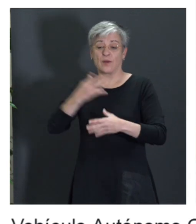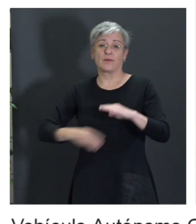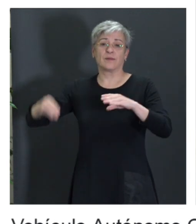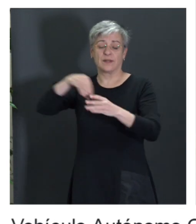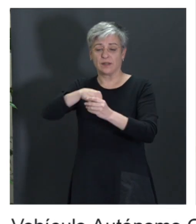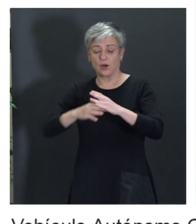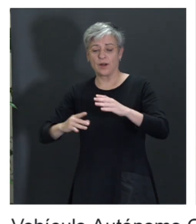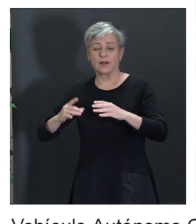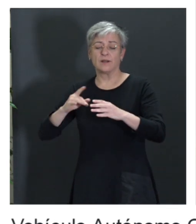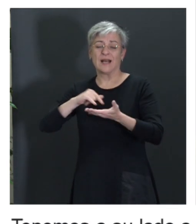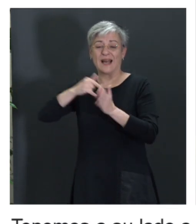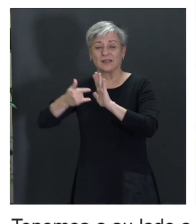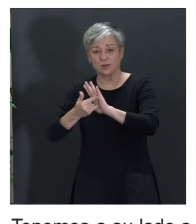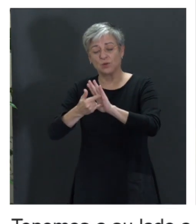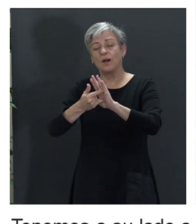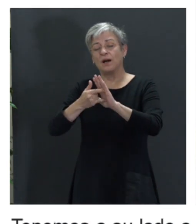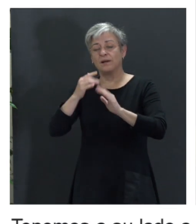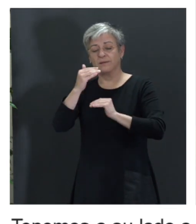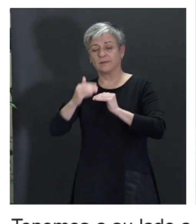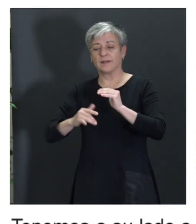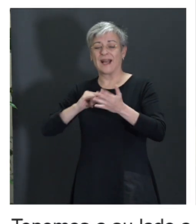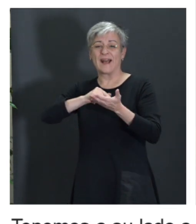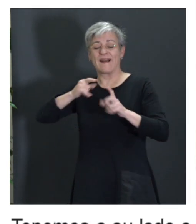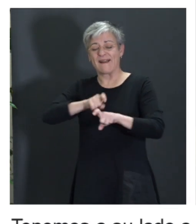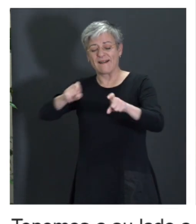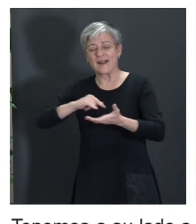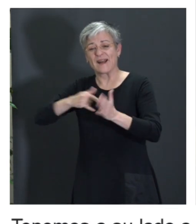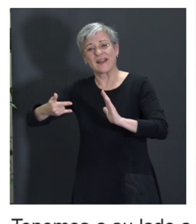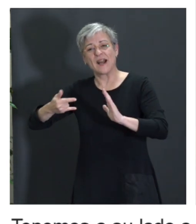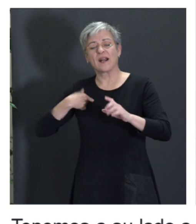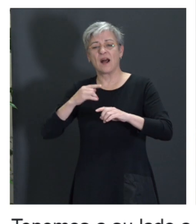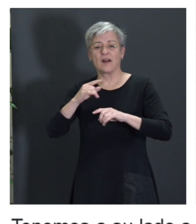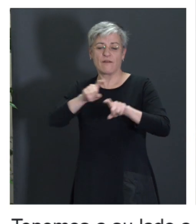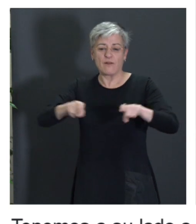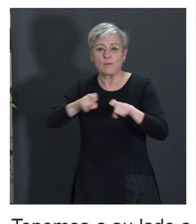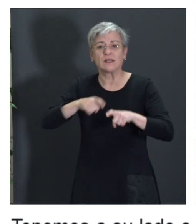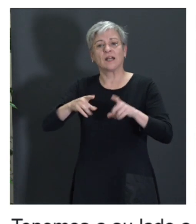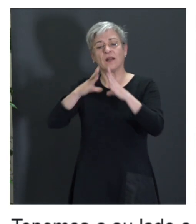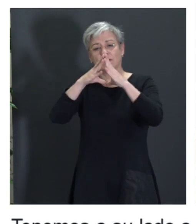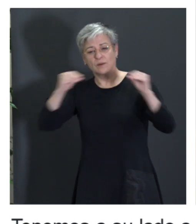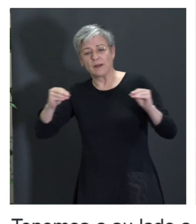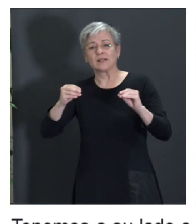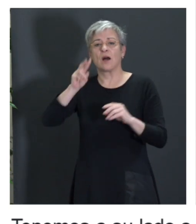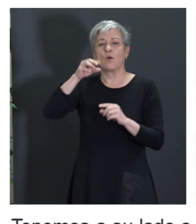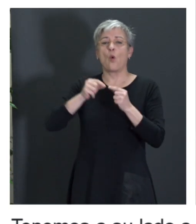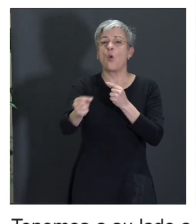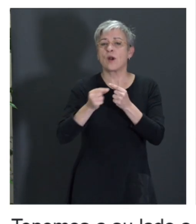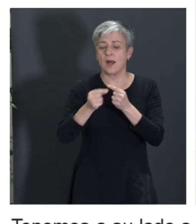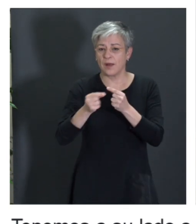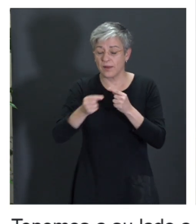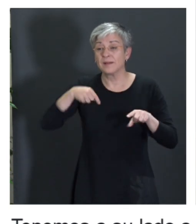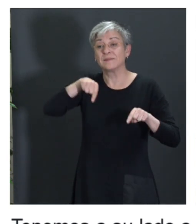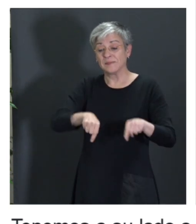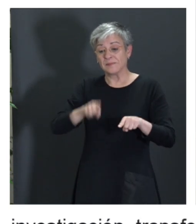Superior de Ingeniería Informática de la UNED. Y a su derecha está Breixo Pastor Iza García, es cofundador y director de